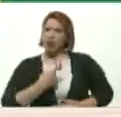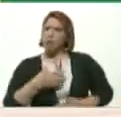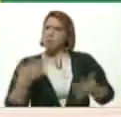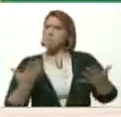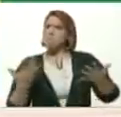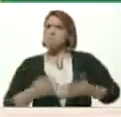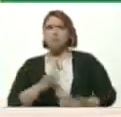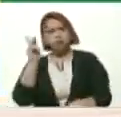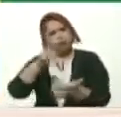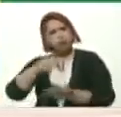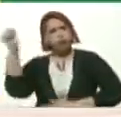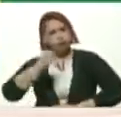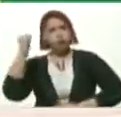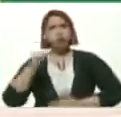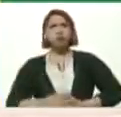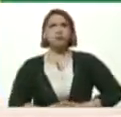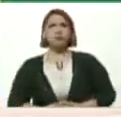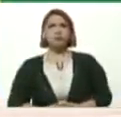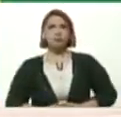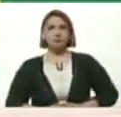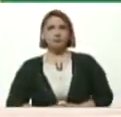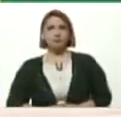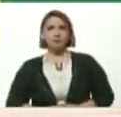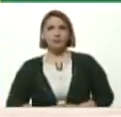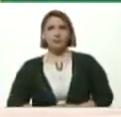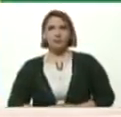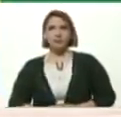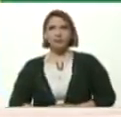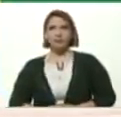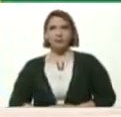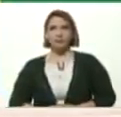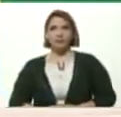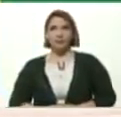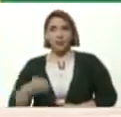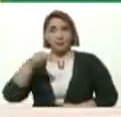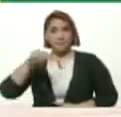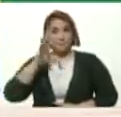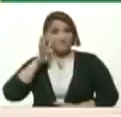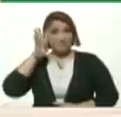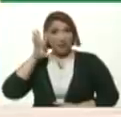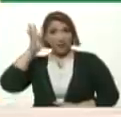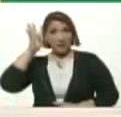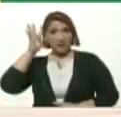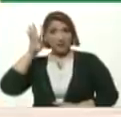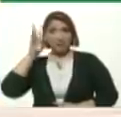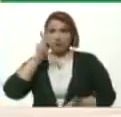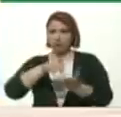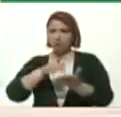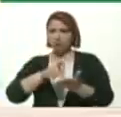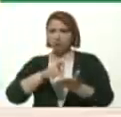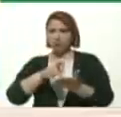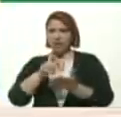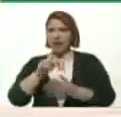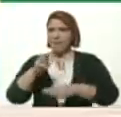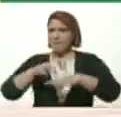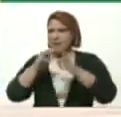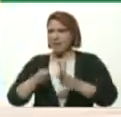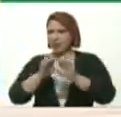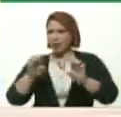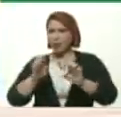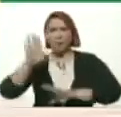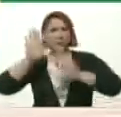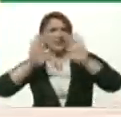Presente Mervin Maldonado Yelice Santaella